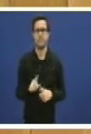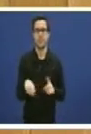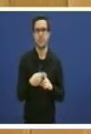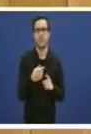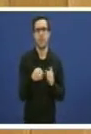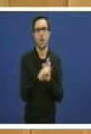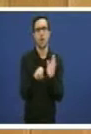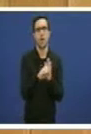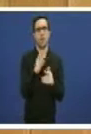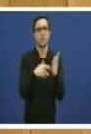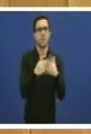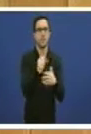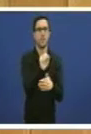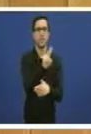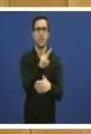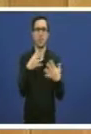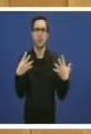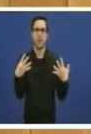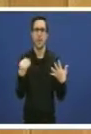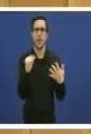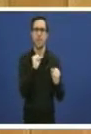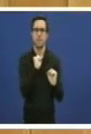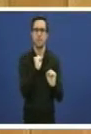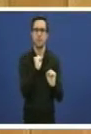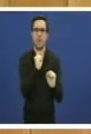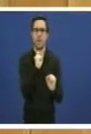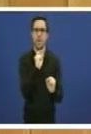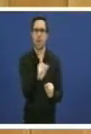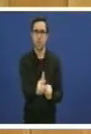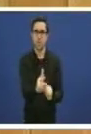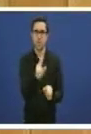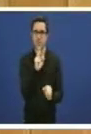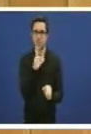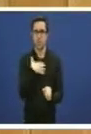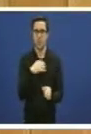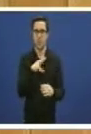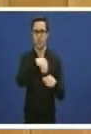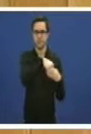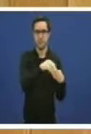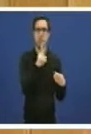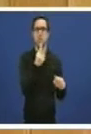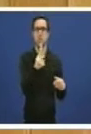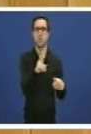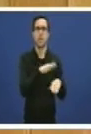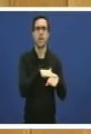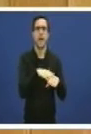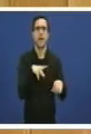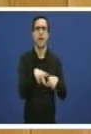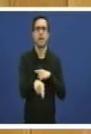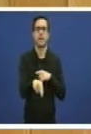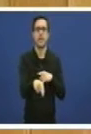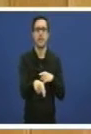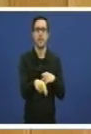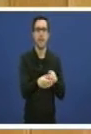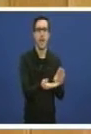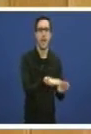ten duración de dous anos prorrogables cada dous anos para evitar precisamente trámites de altas e